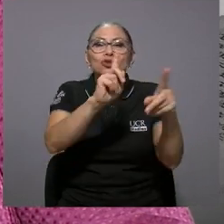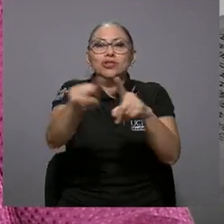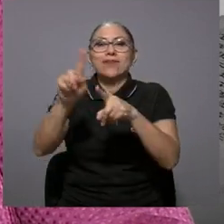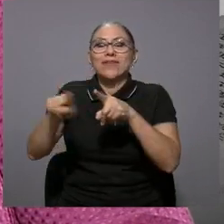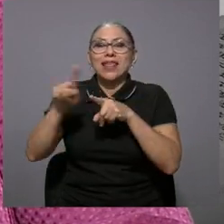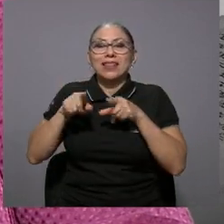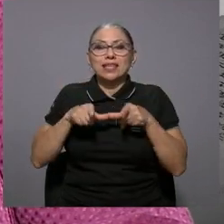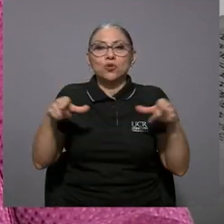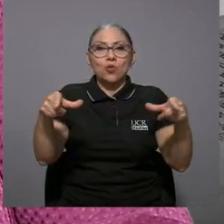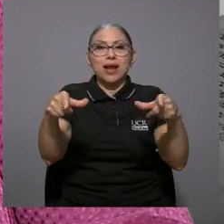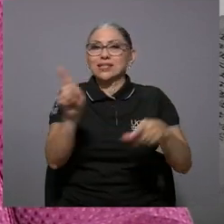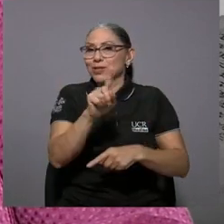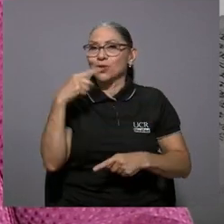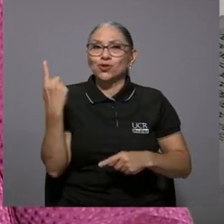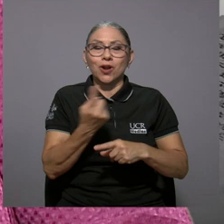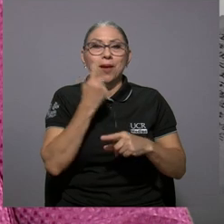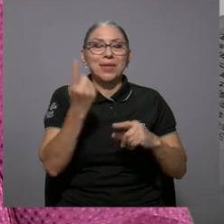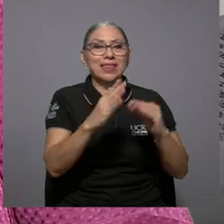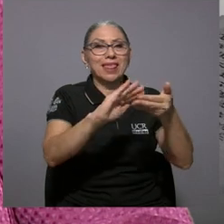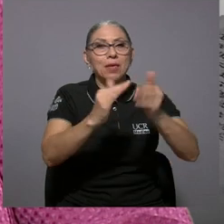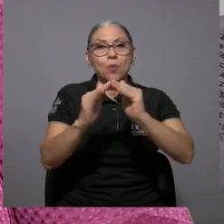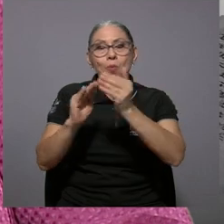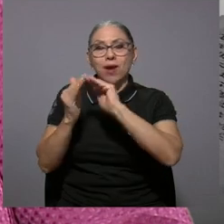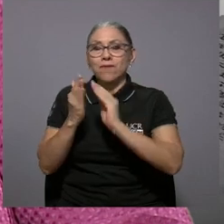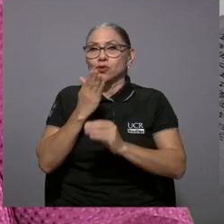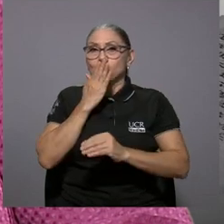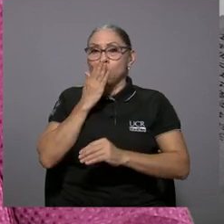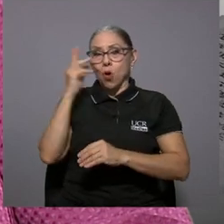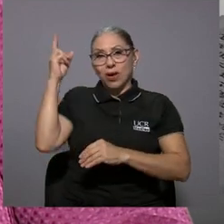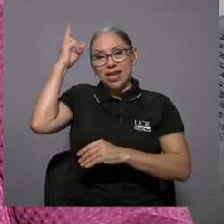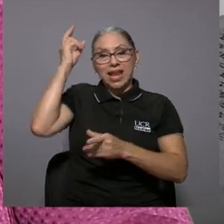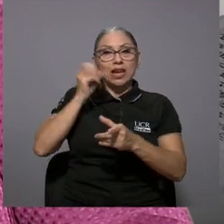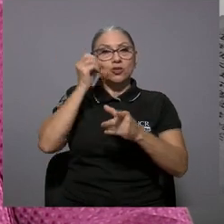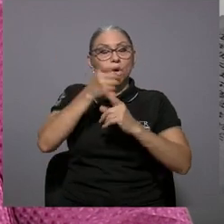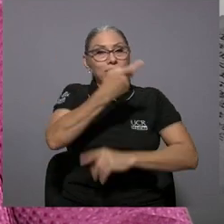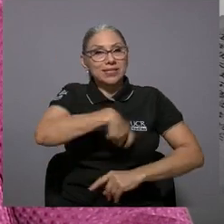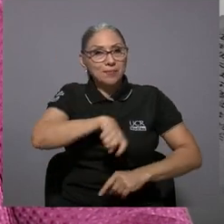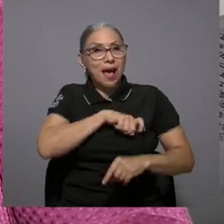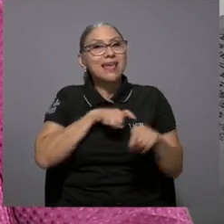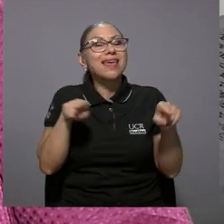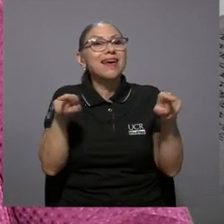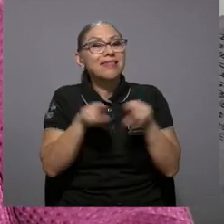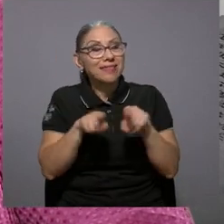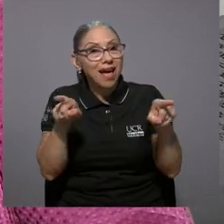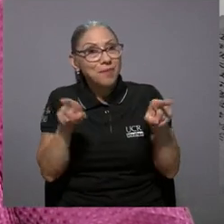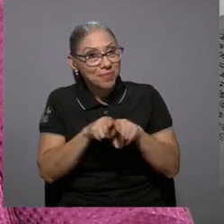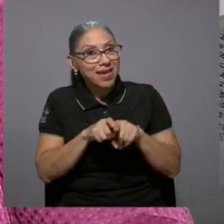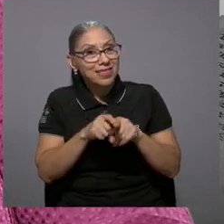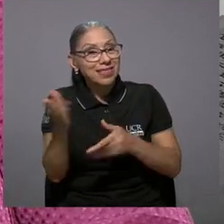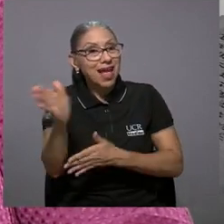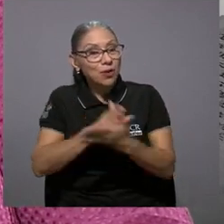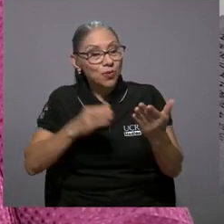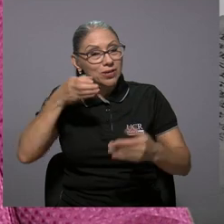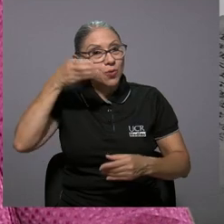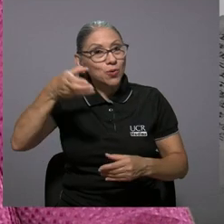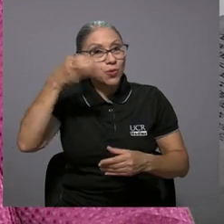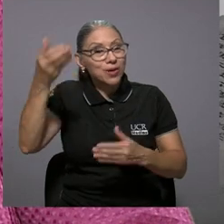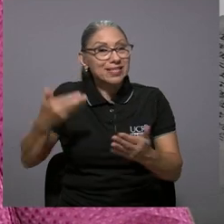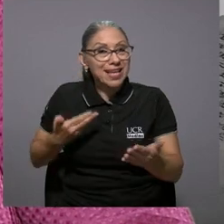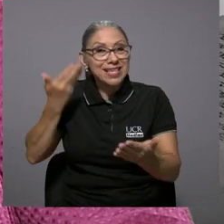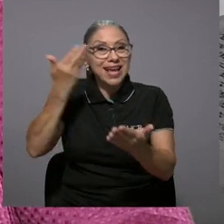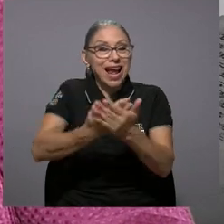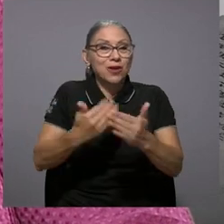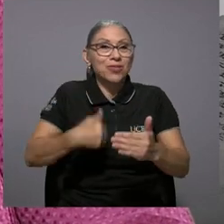muchas influencias de diferentes lugares no solamente de los pueblos originarios y de España sino